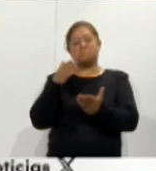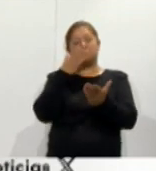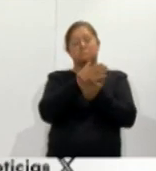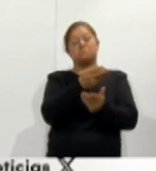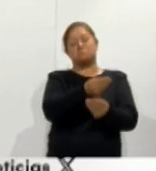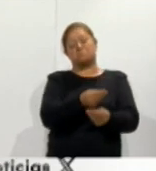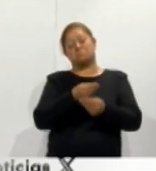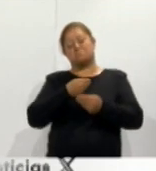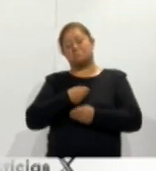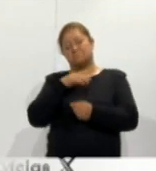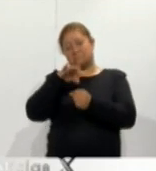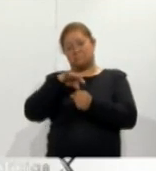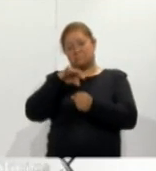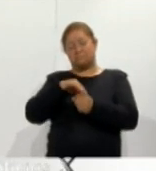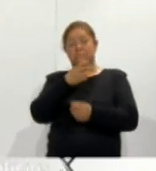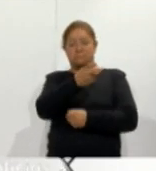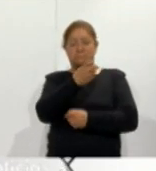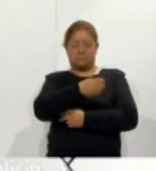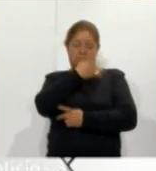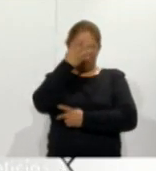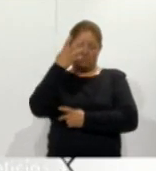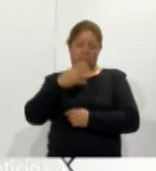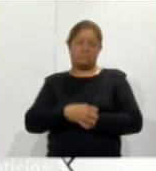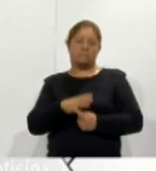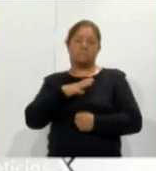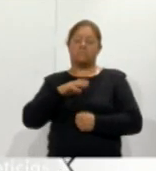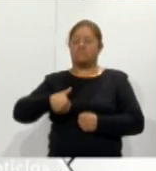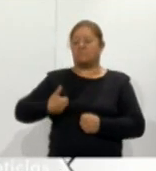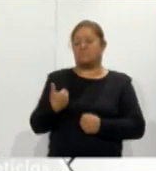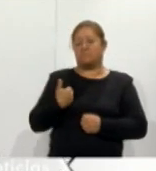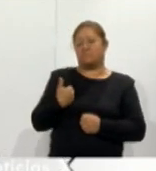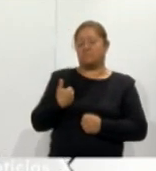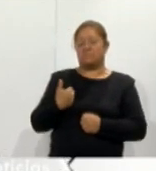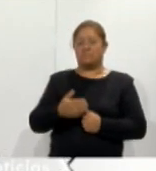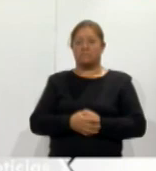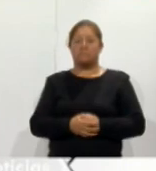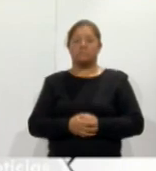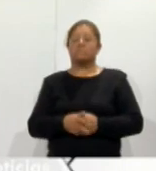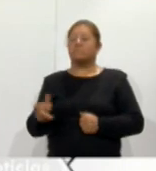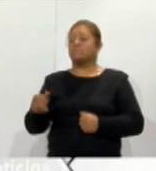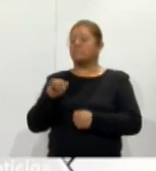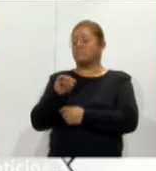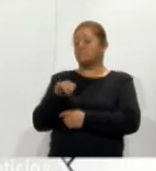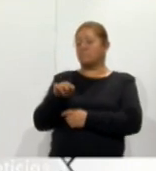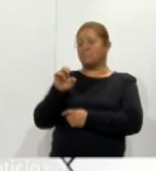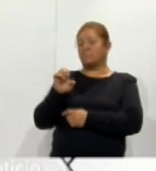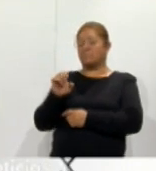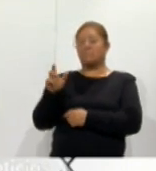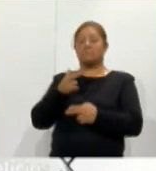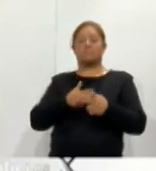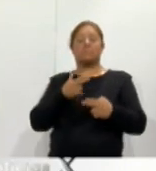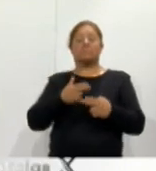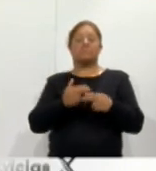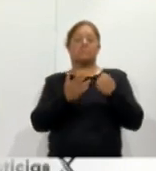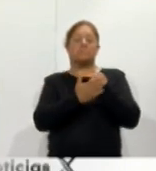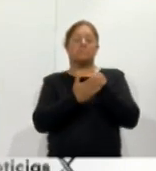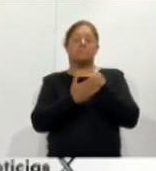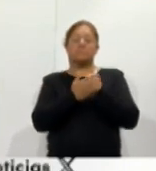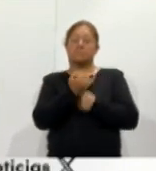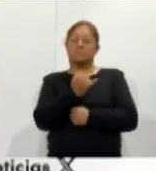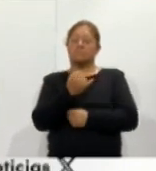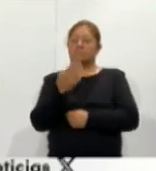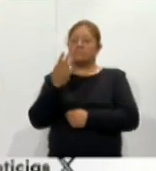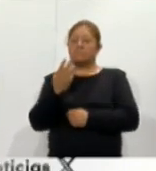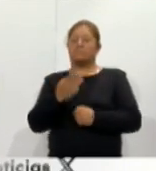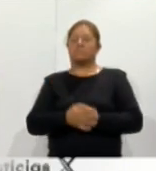credencial para votar y dichas credenciales quedarán resguardadas por el INE hasta el próximo 3 de junio